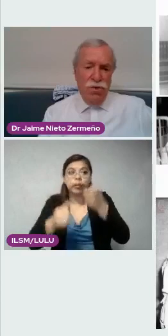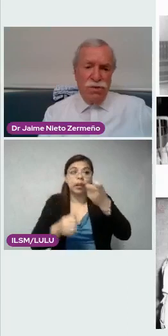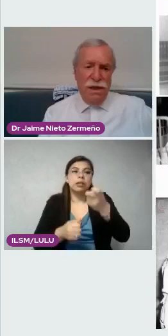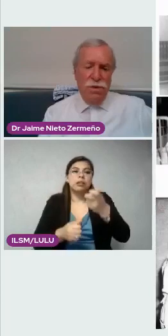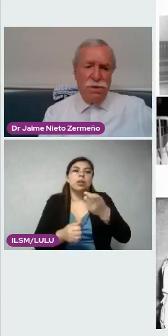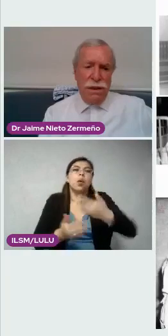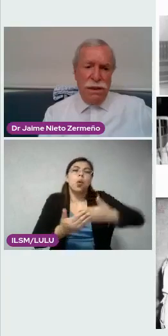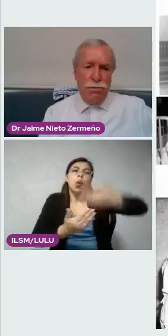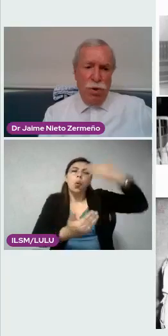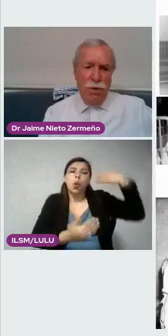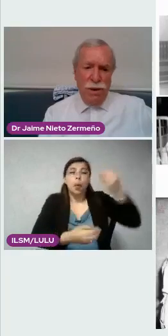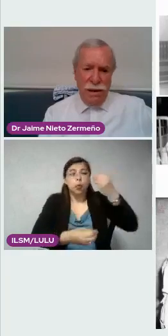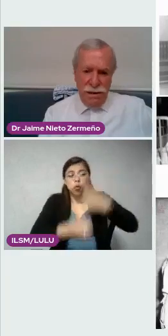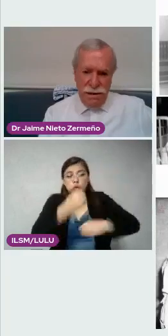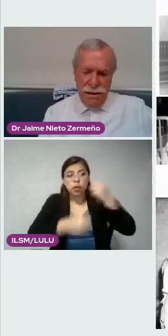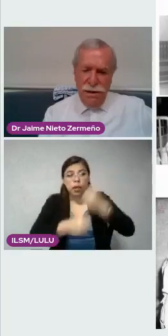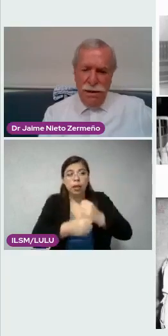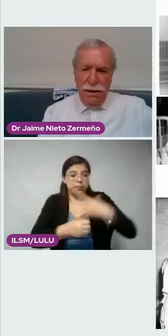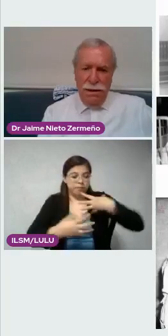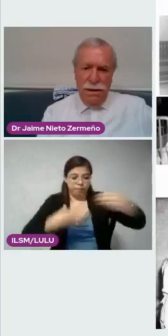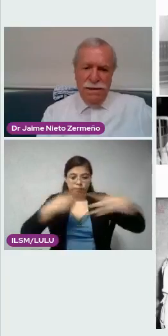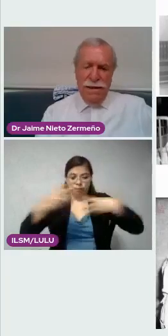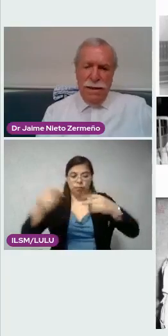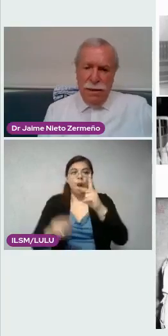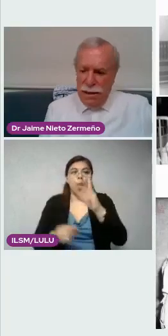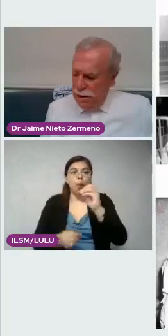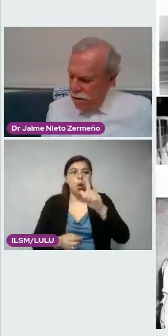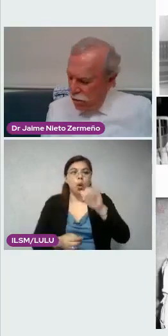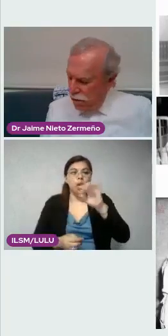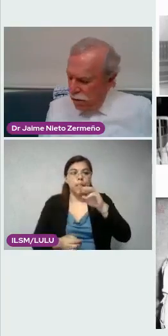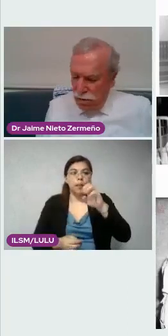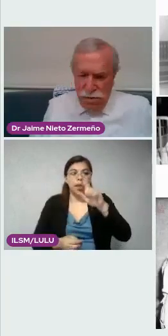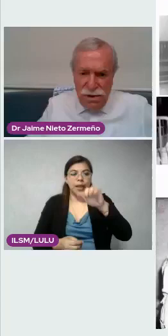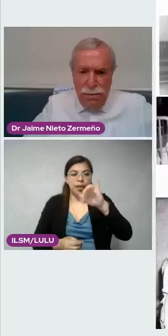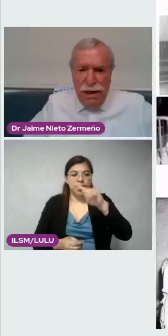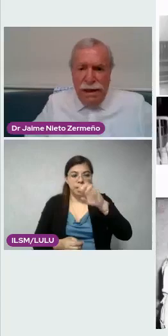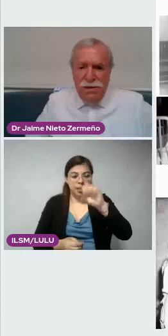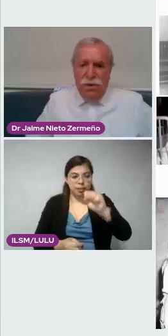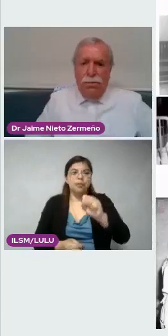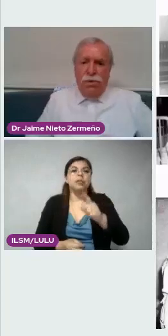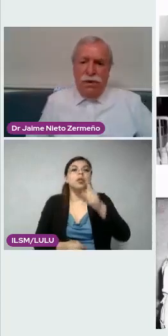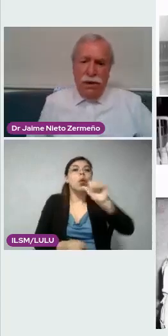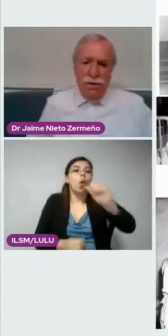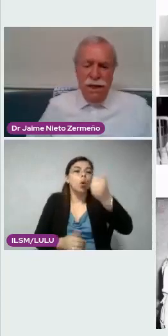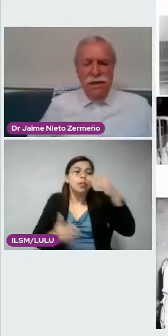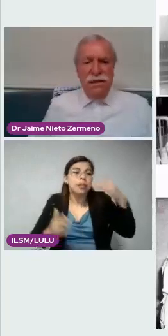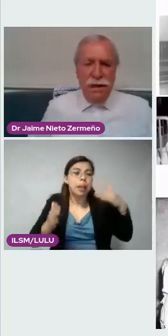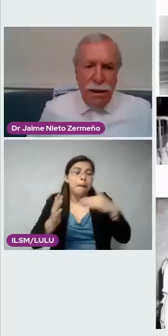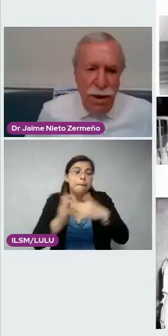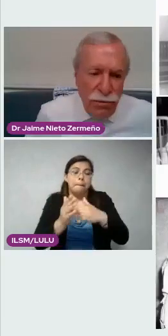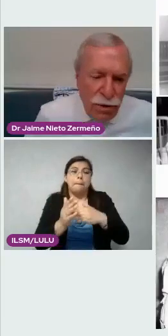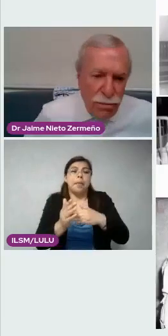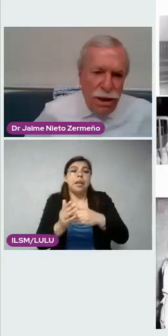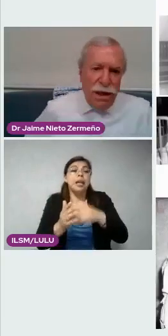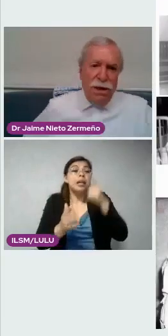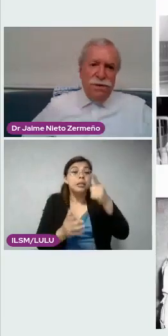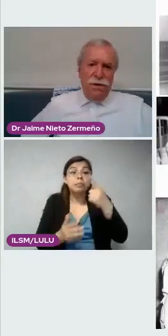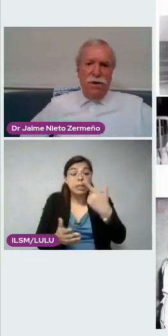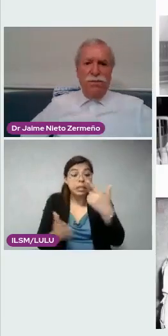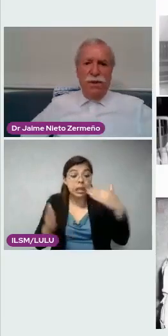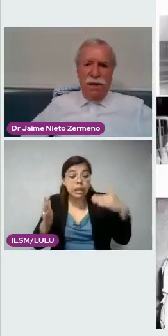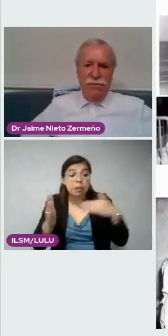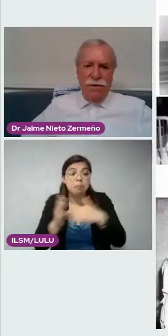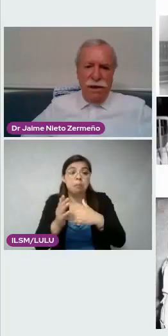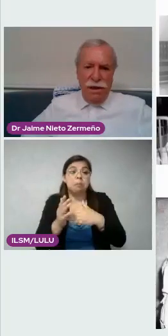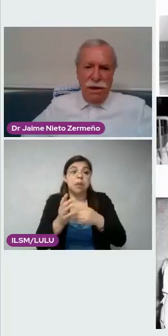que duró muchos años de poliomielitis. Y es de llamar la atención que de los 11.000 casos reportados, 7.000 fueron manejados